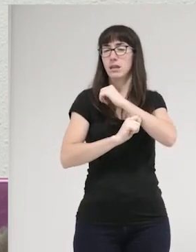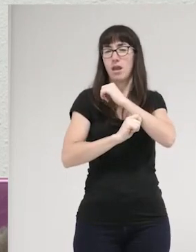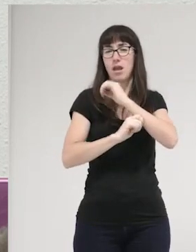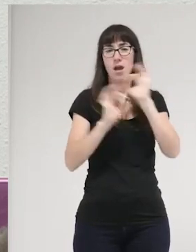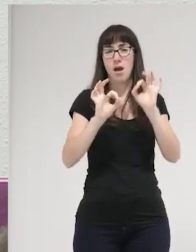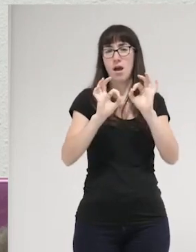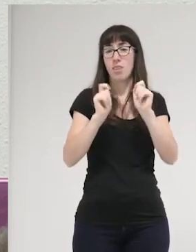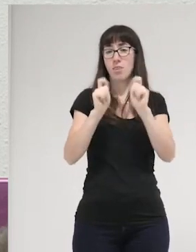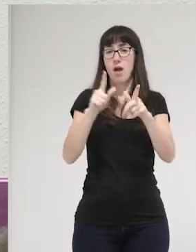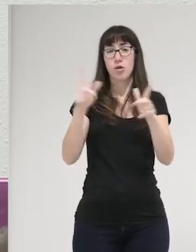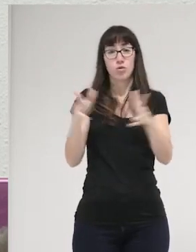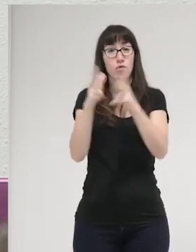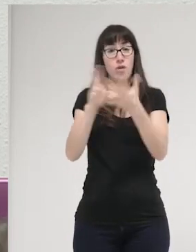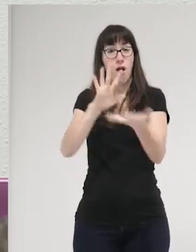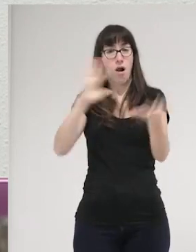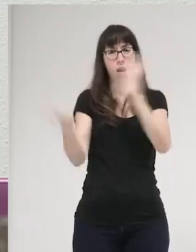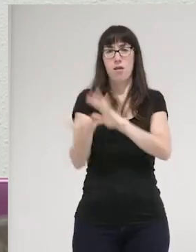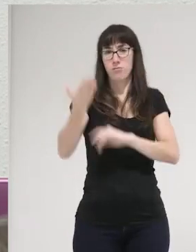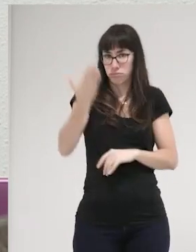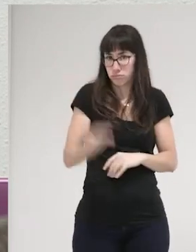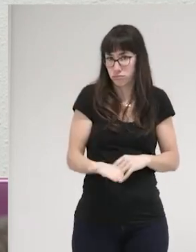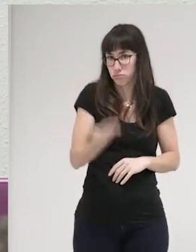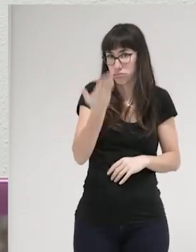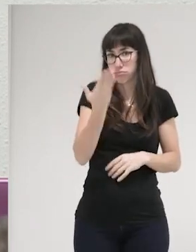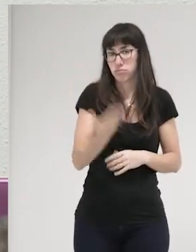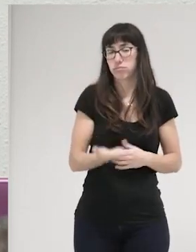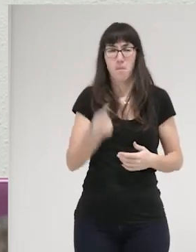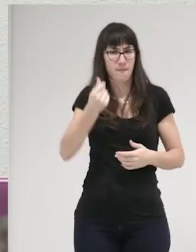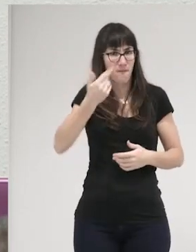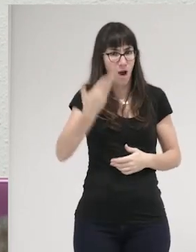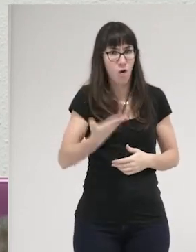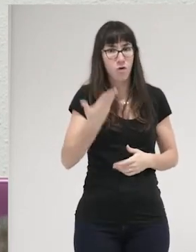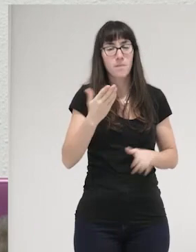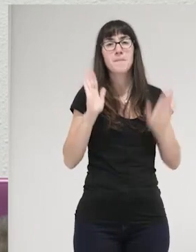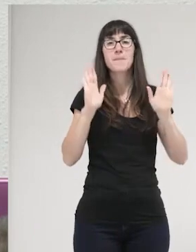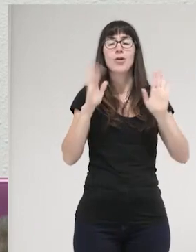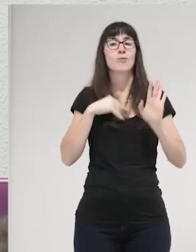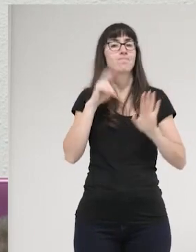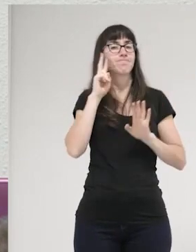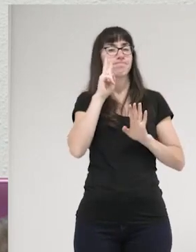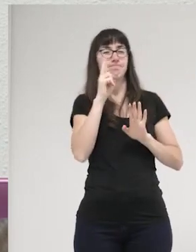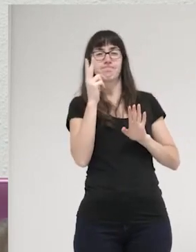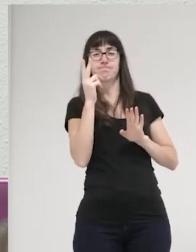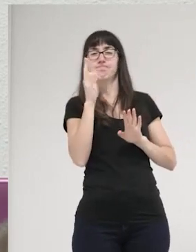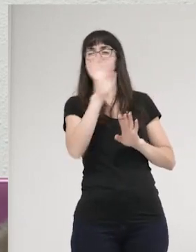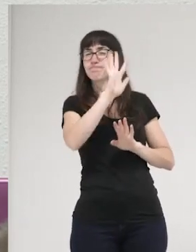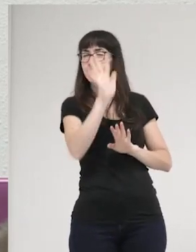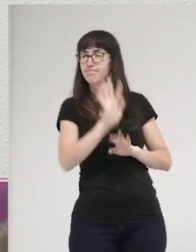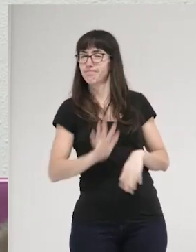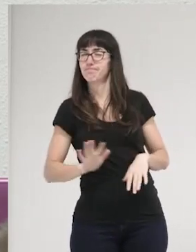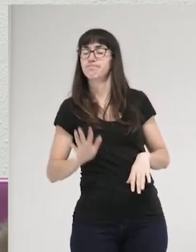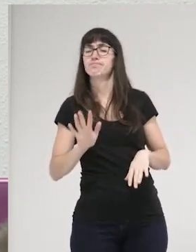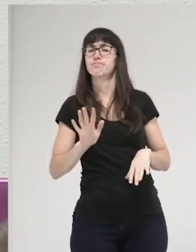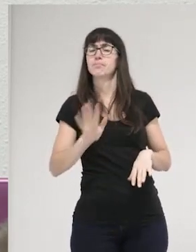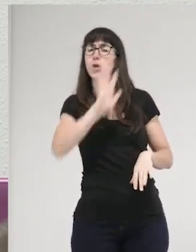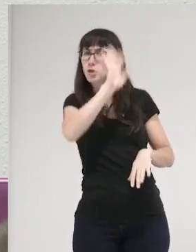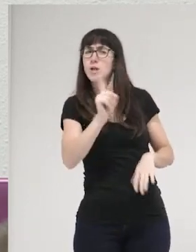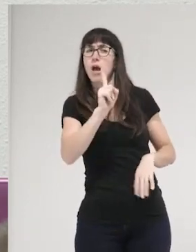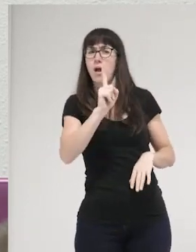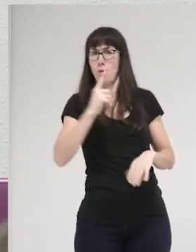de transformación social, pero que tengo la sospecha, y no solo la sospecha, sino que tengo la evidencia,